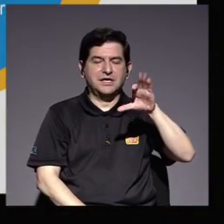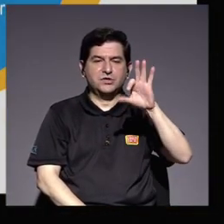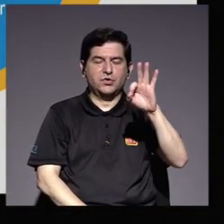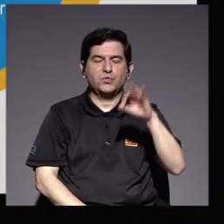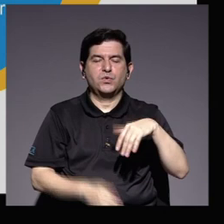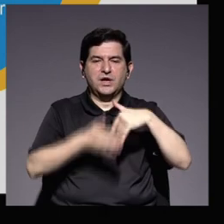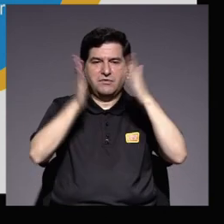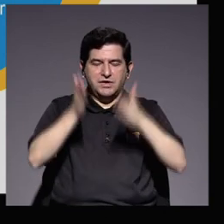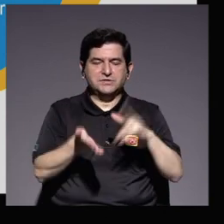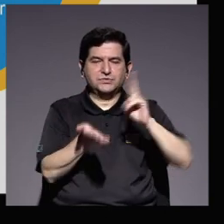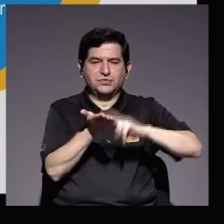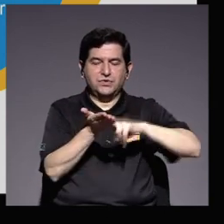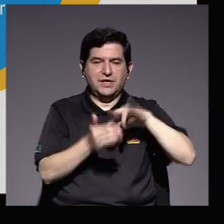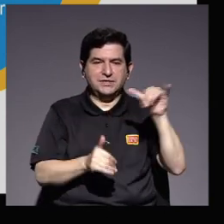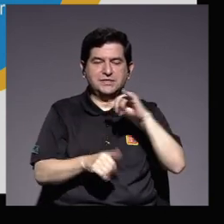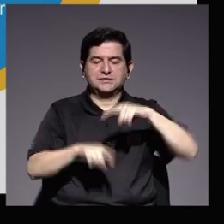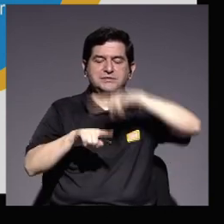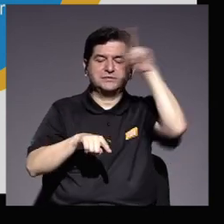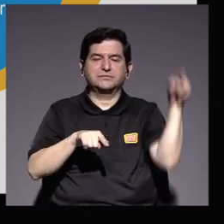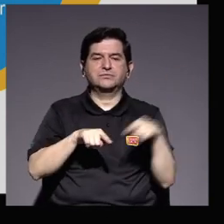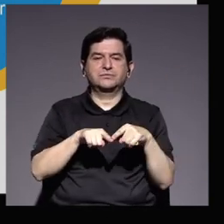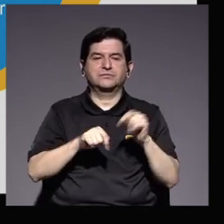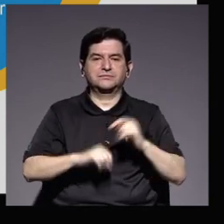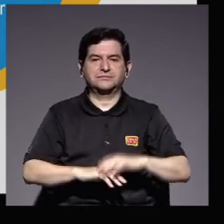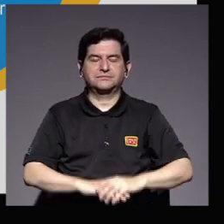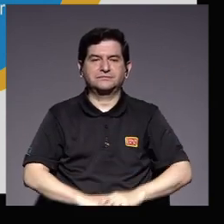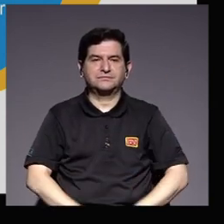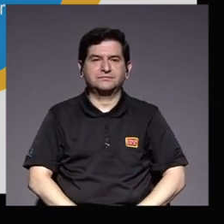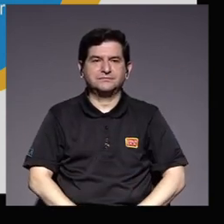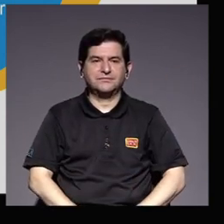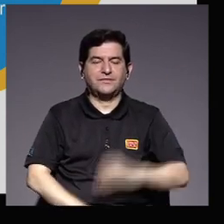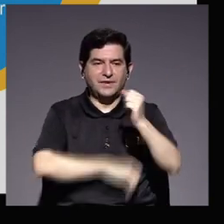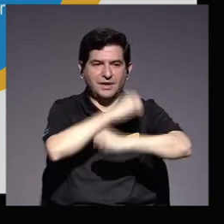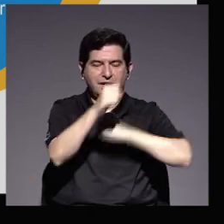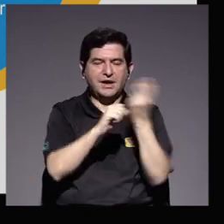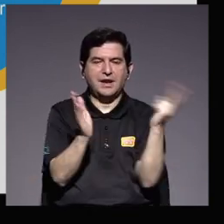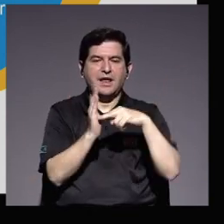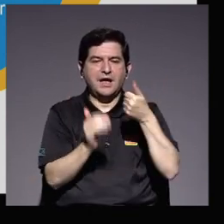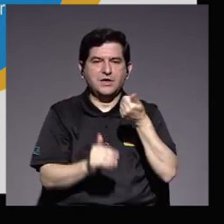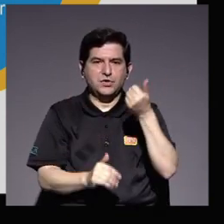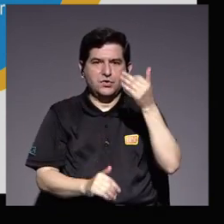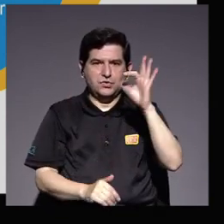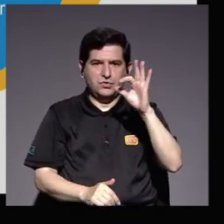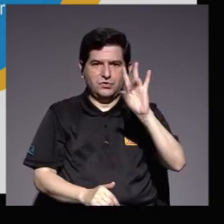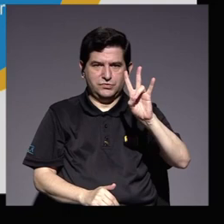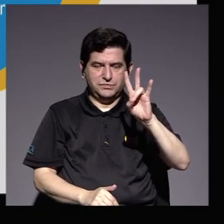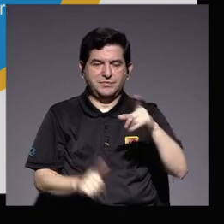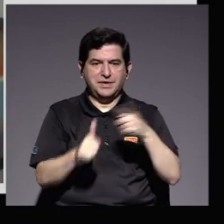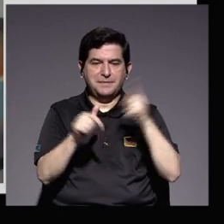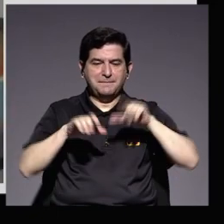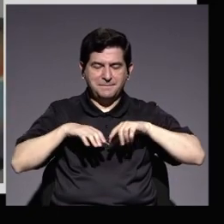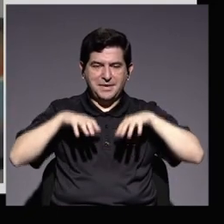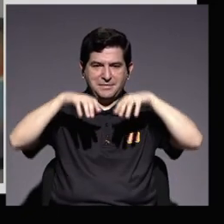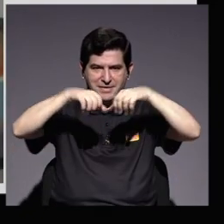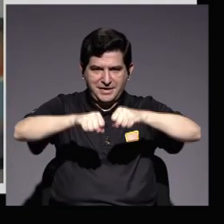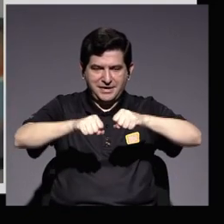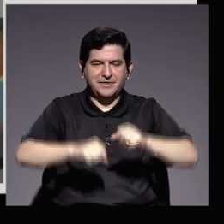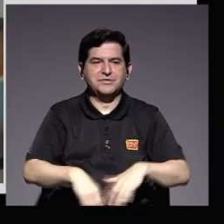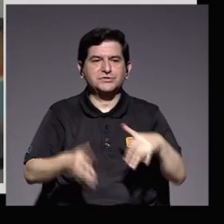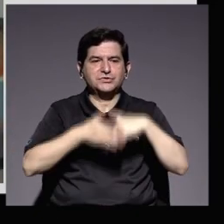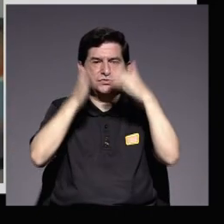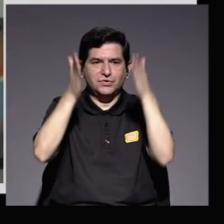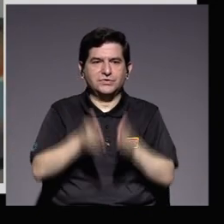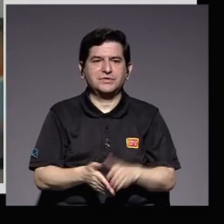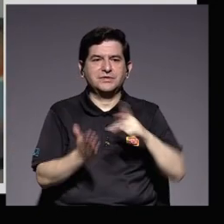matriculados en ese mismo ciclo en el año 2017 justamente se graduó la primera generación de estudiantes